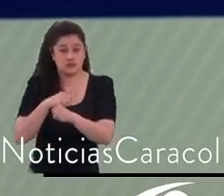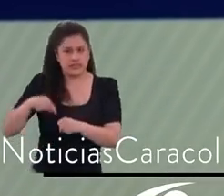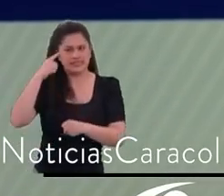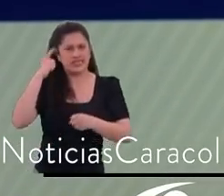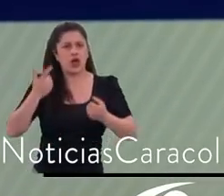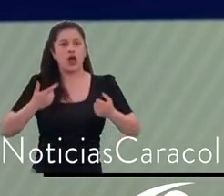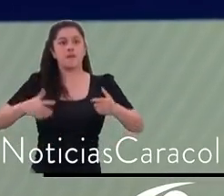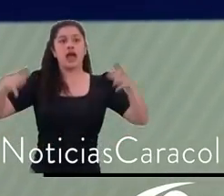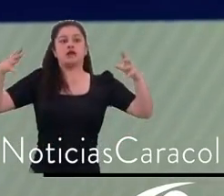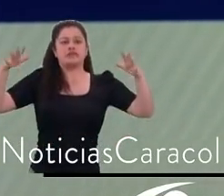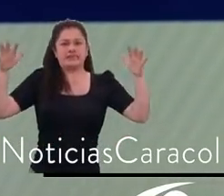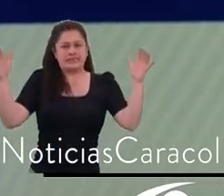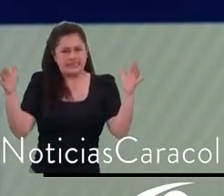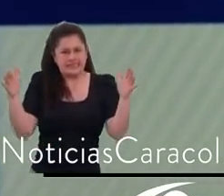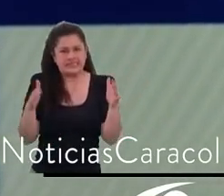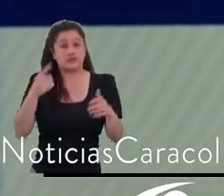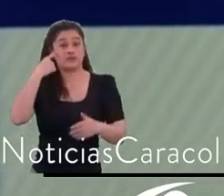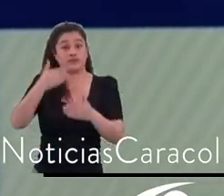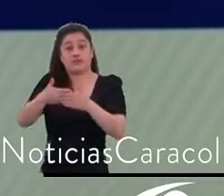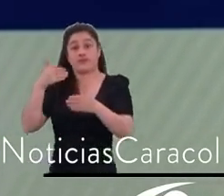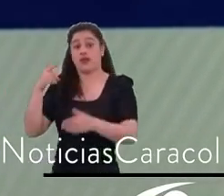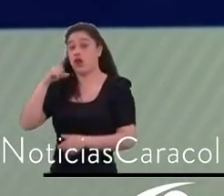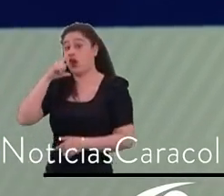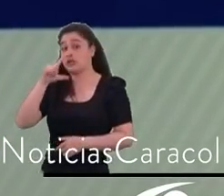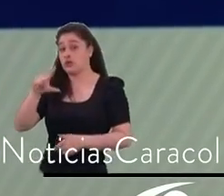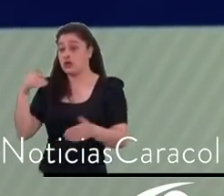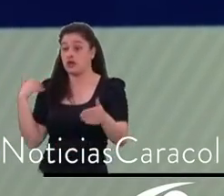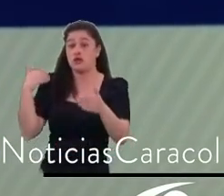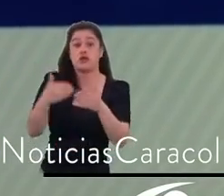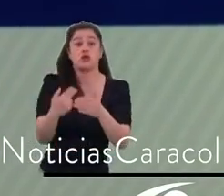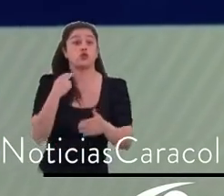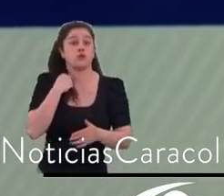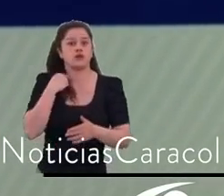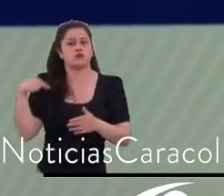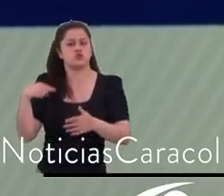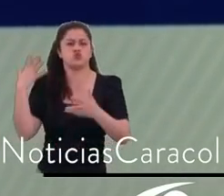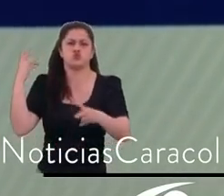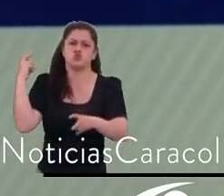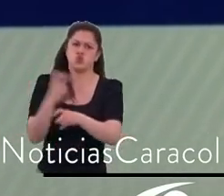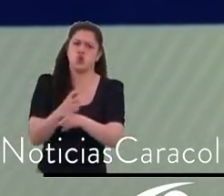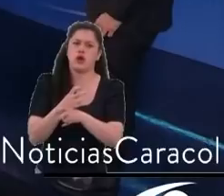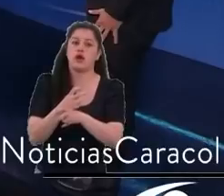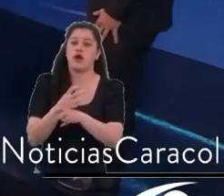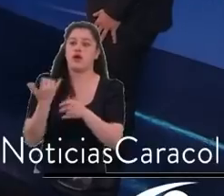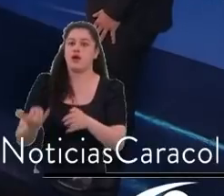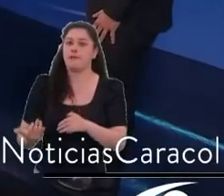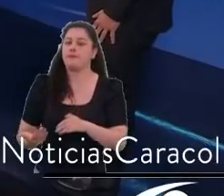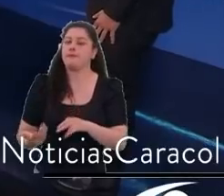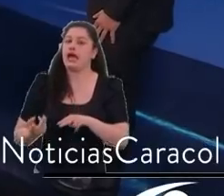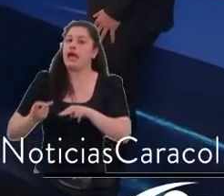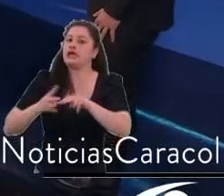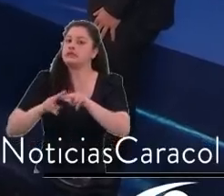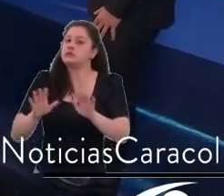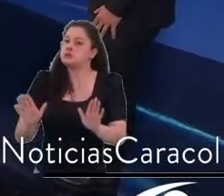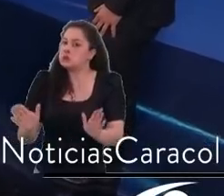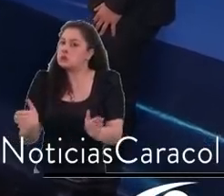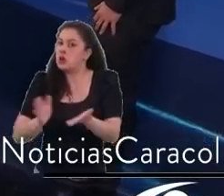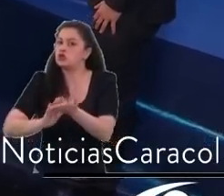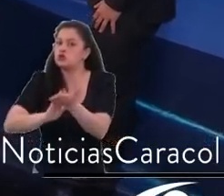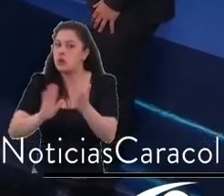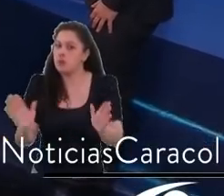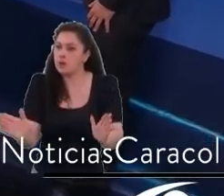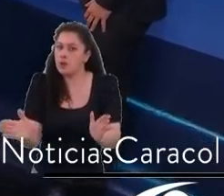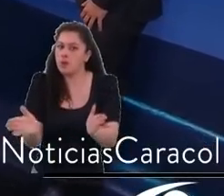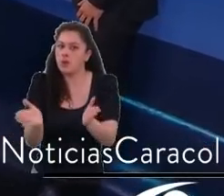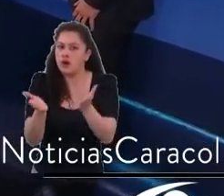poquito a poco ha venido mejorando. ¿Qué hemos hecho? Lo primero es que Bogotá vuelva a tener empleo, recuperamos un millón de